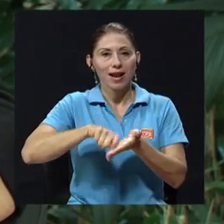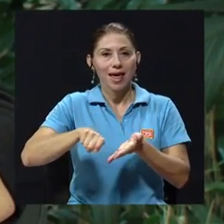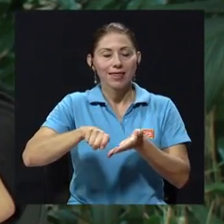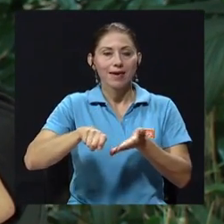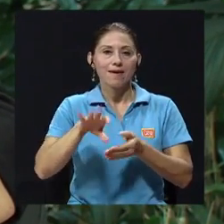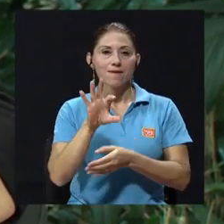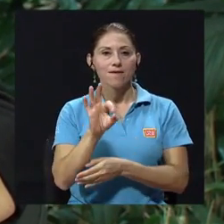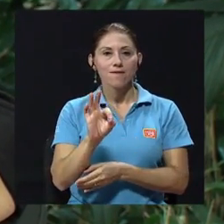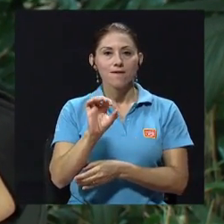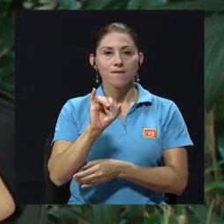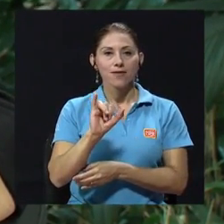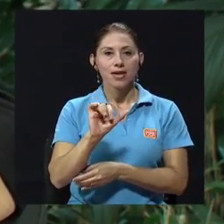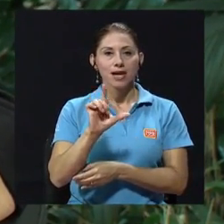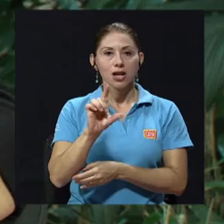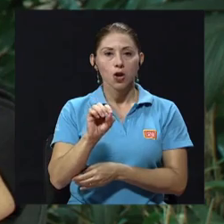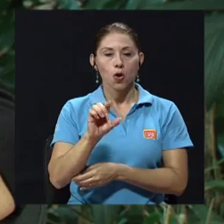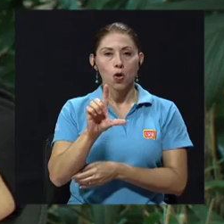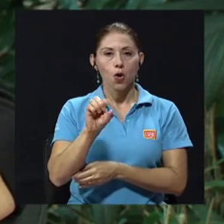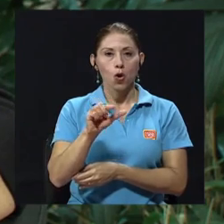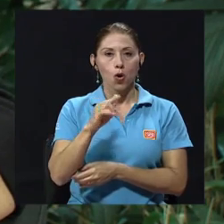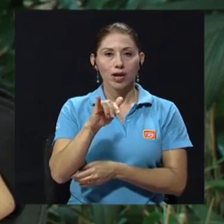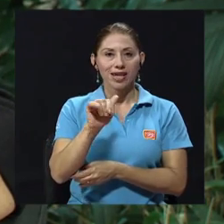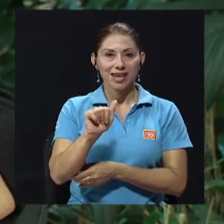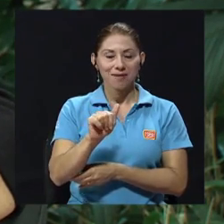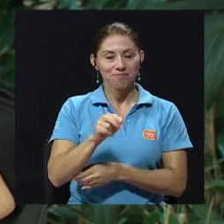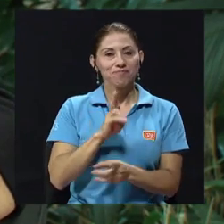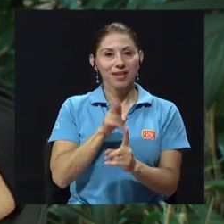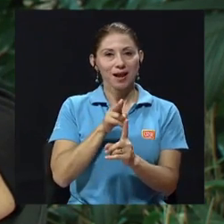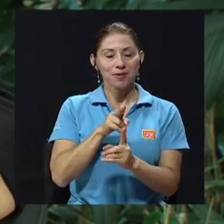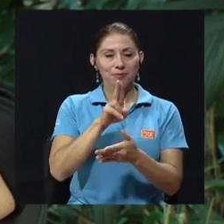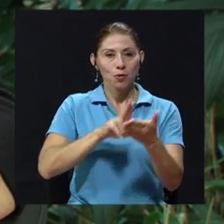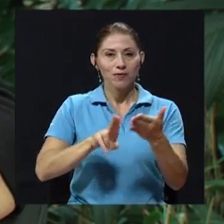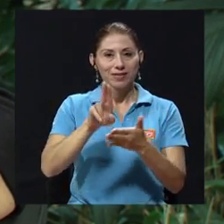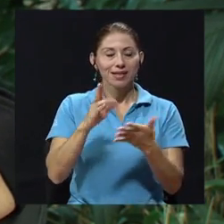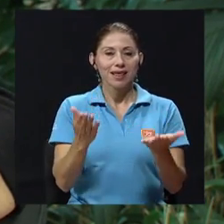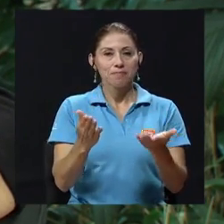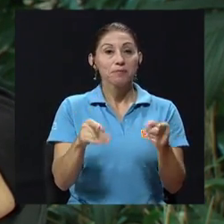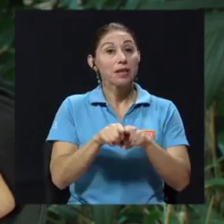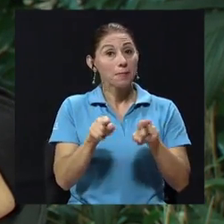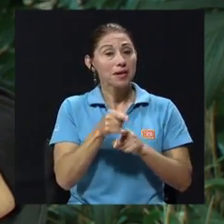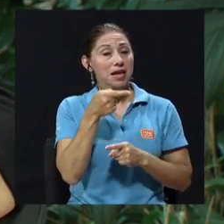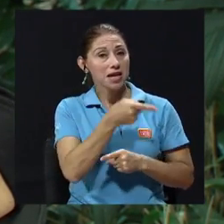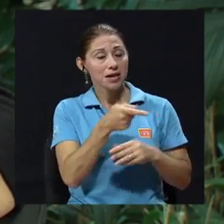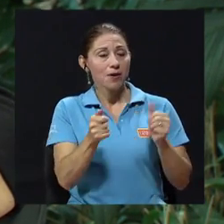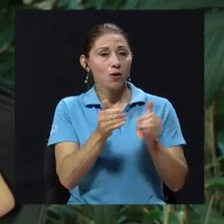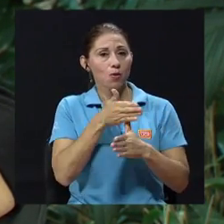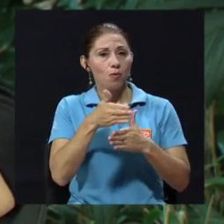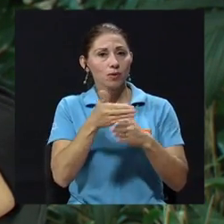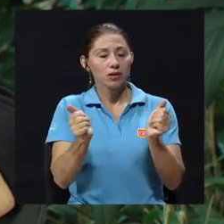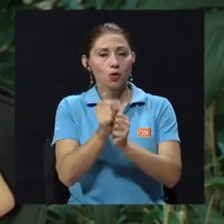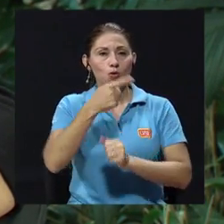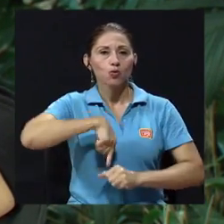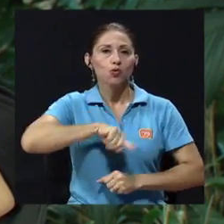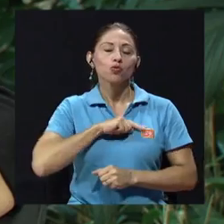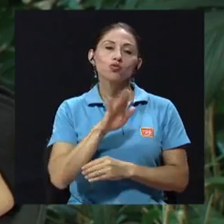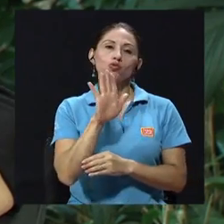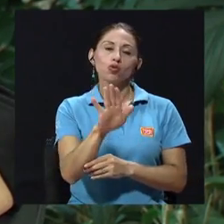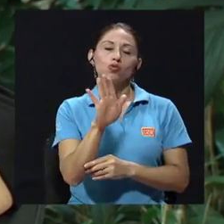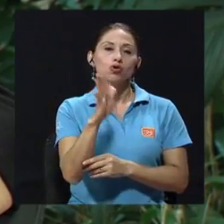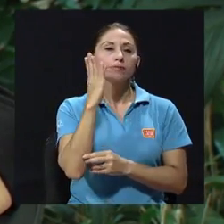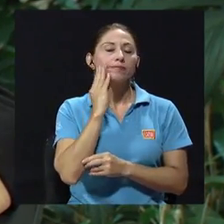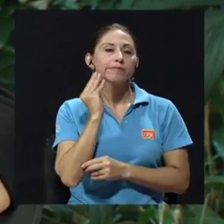Filología de la misma universidad y ella pues también va a compartir con nosotros sus